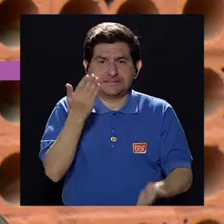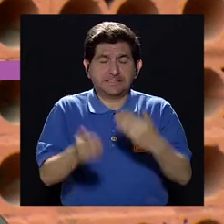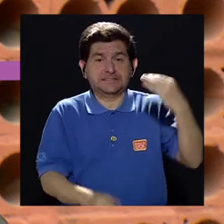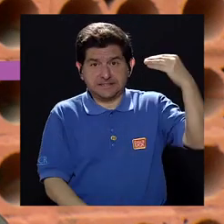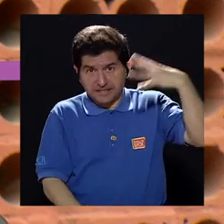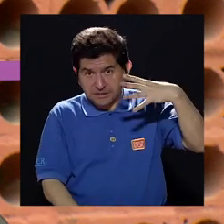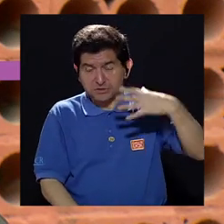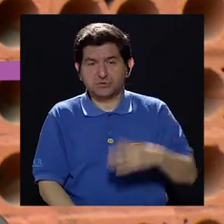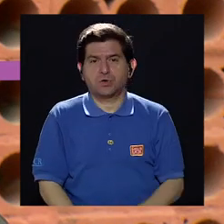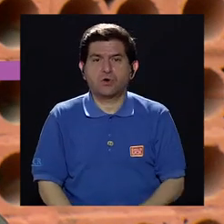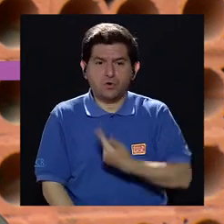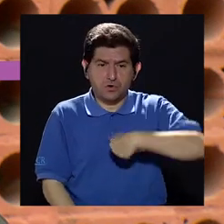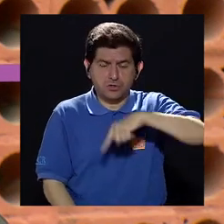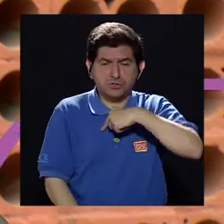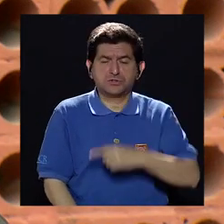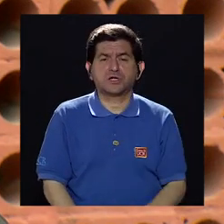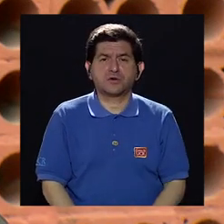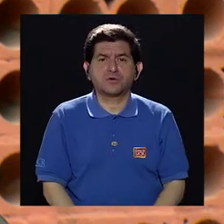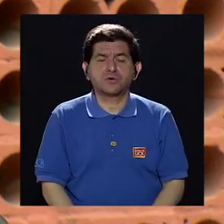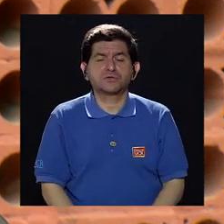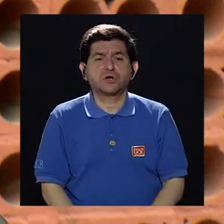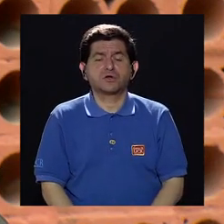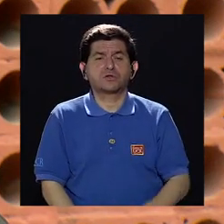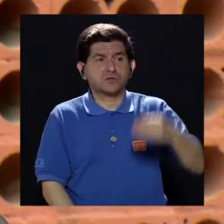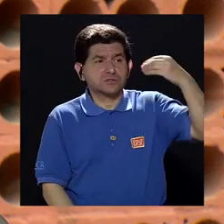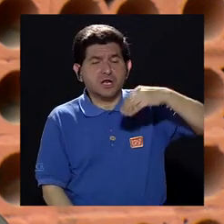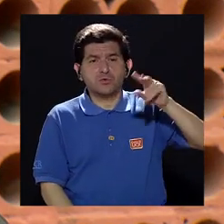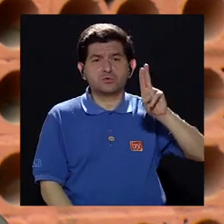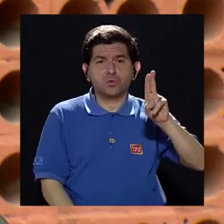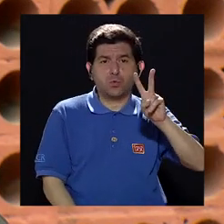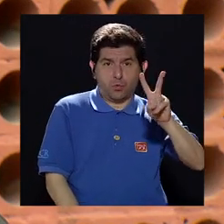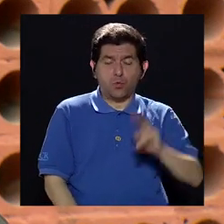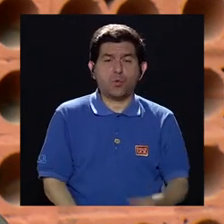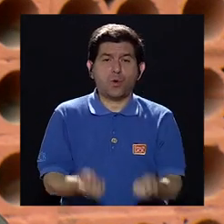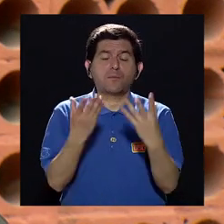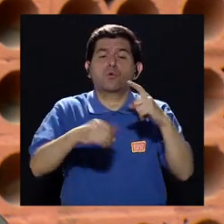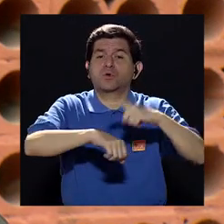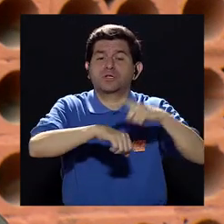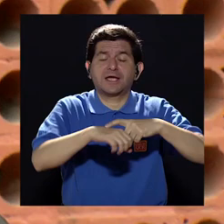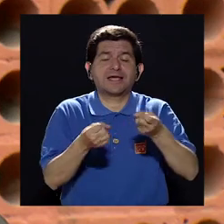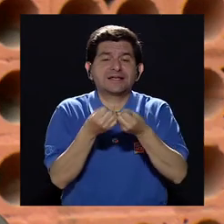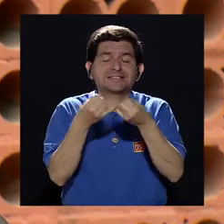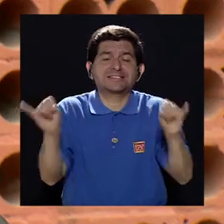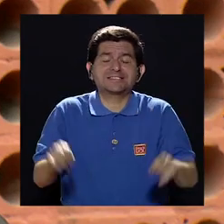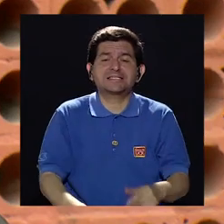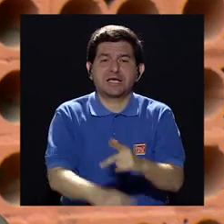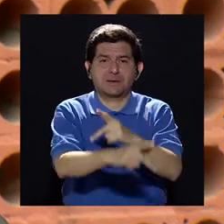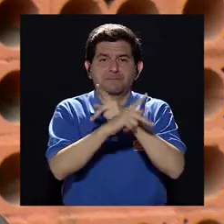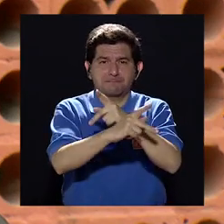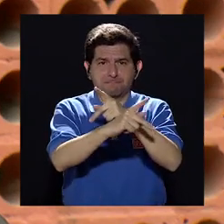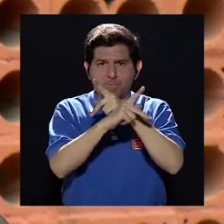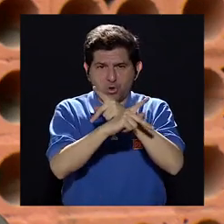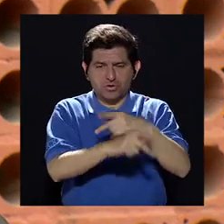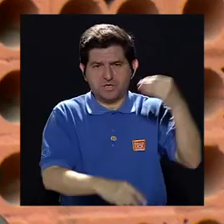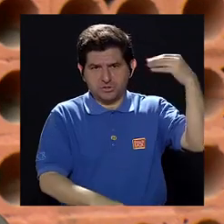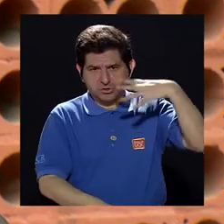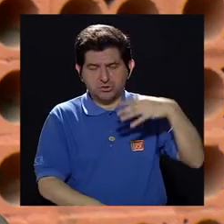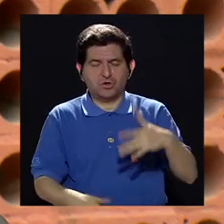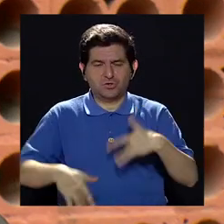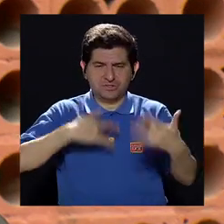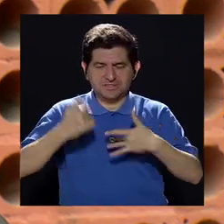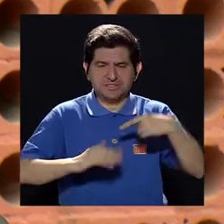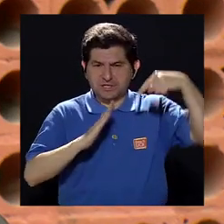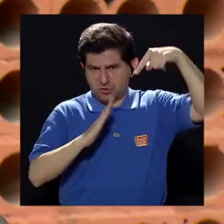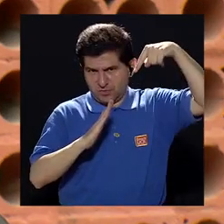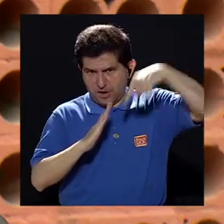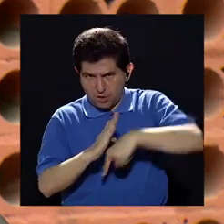quemadura solar, si estamos expuestos a la luz ultravioleta durante mucho tiempo y sin protección solar. Ese es el